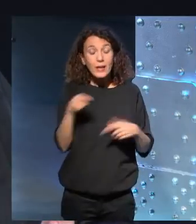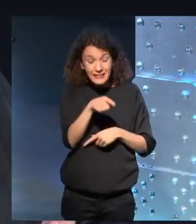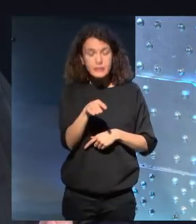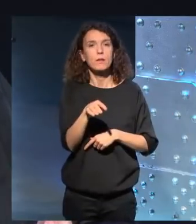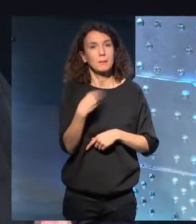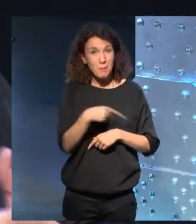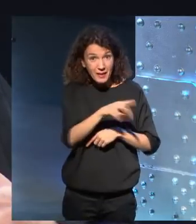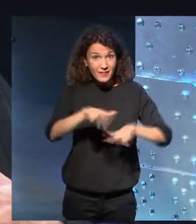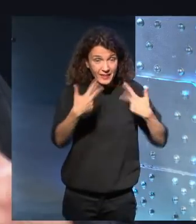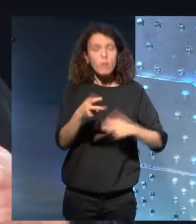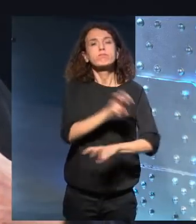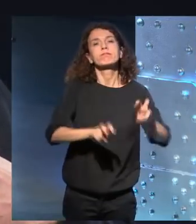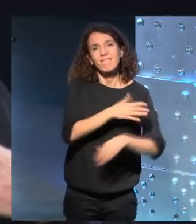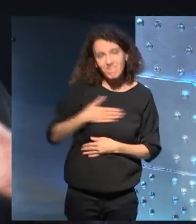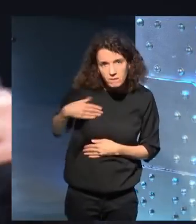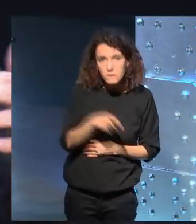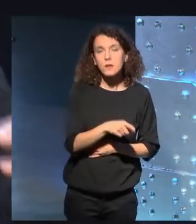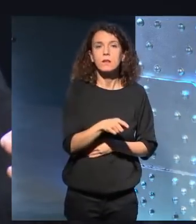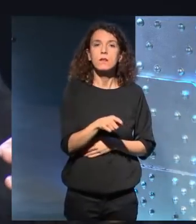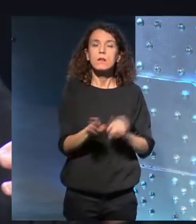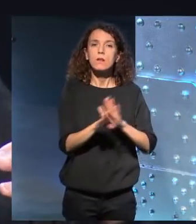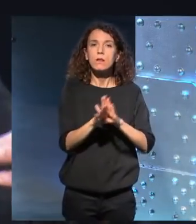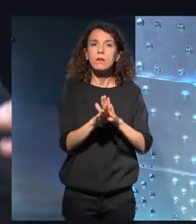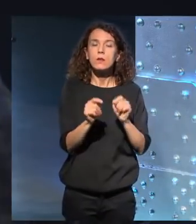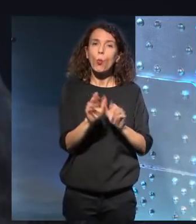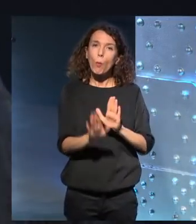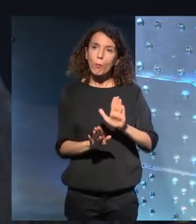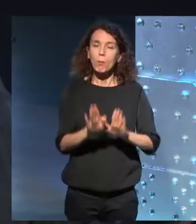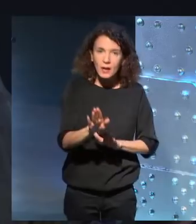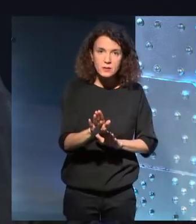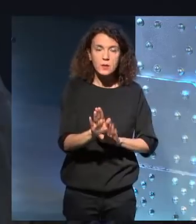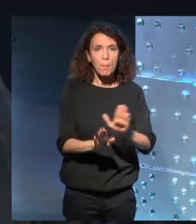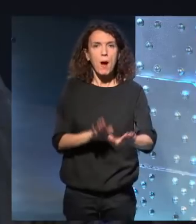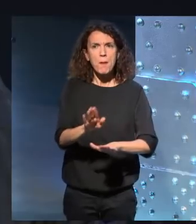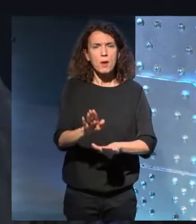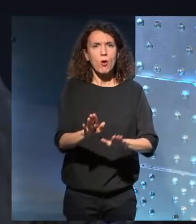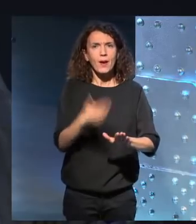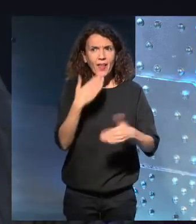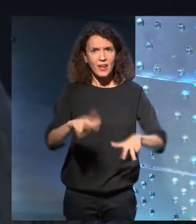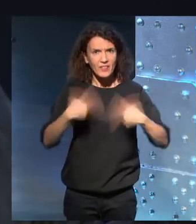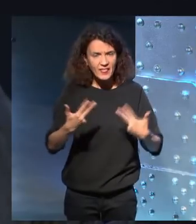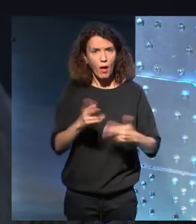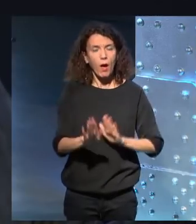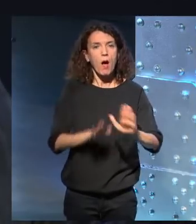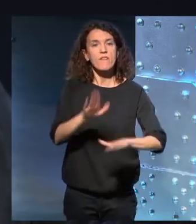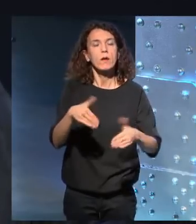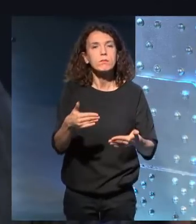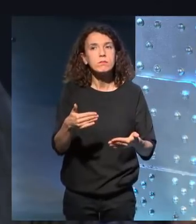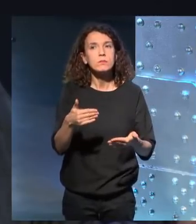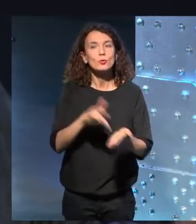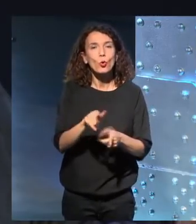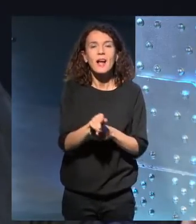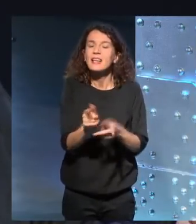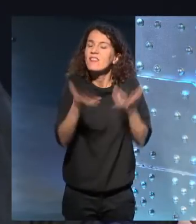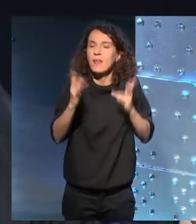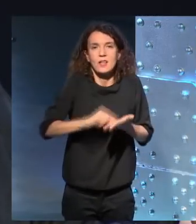libertad. Y la libertad, si uno avanza un paso más, otro más, otro más, va a llegar a la